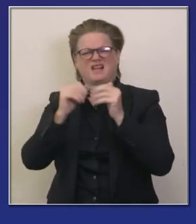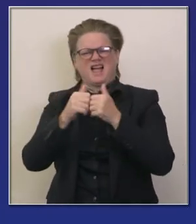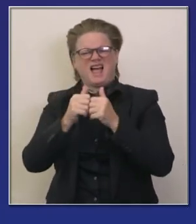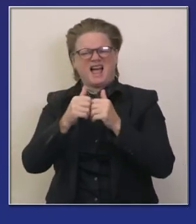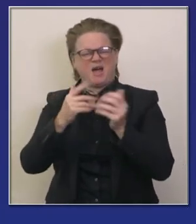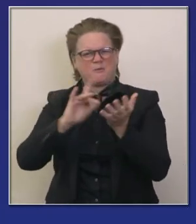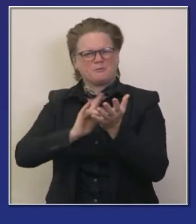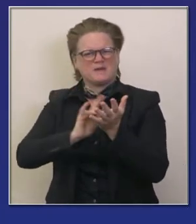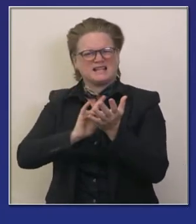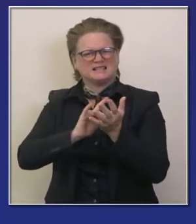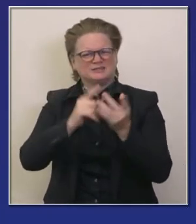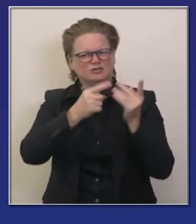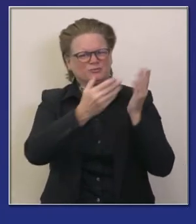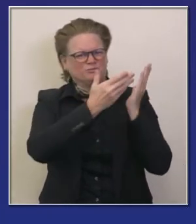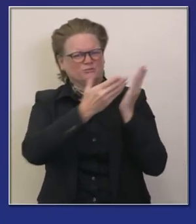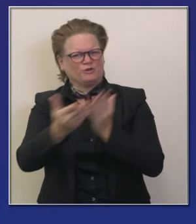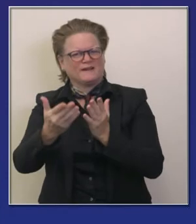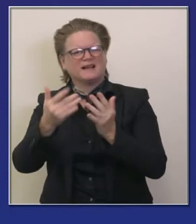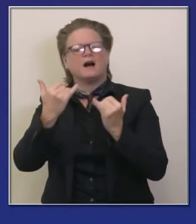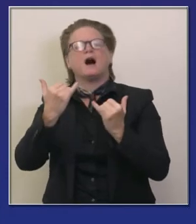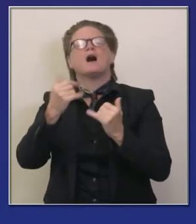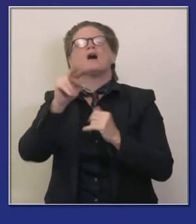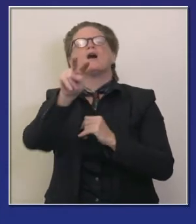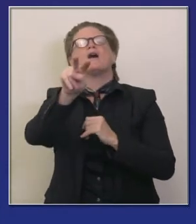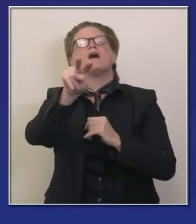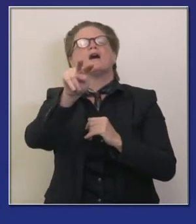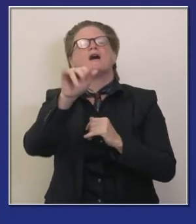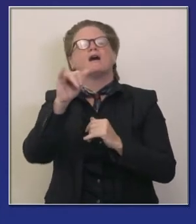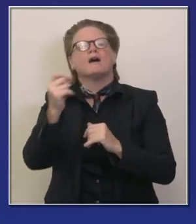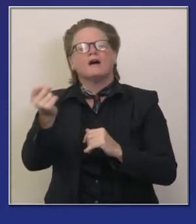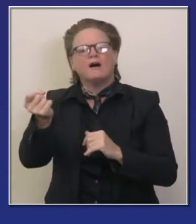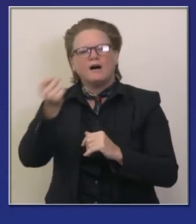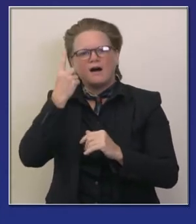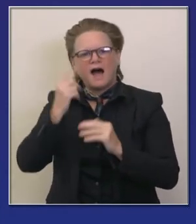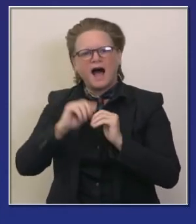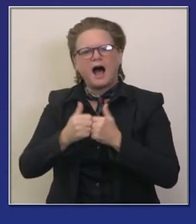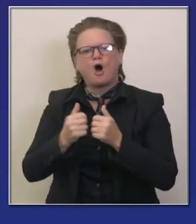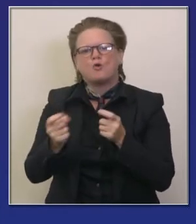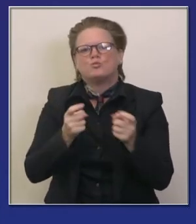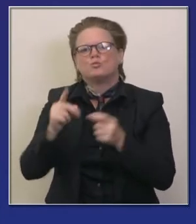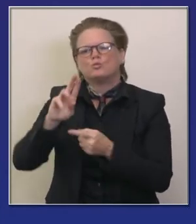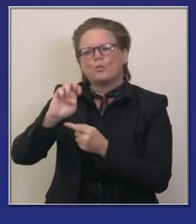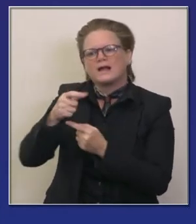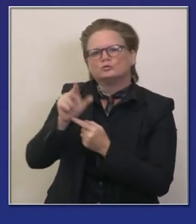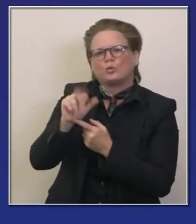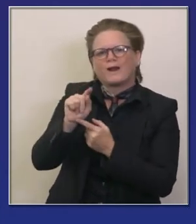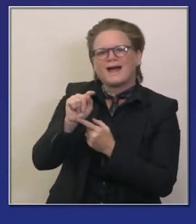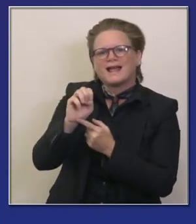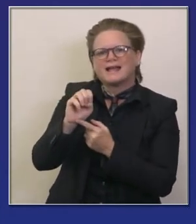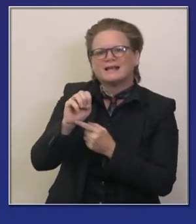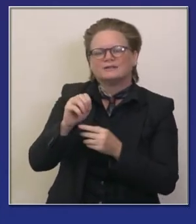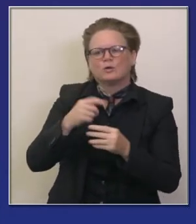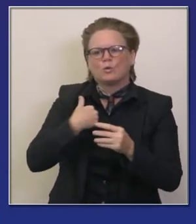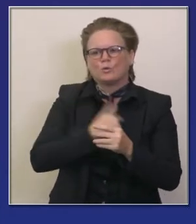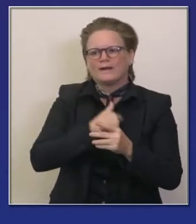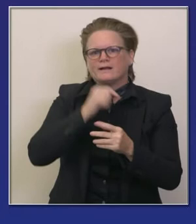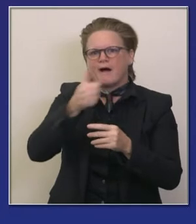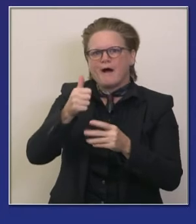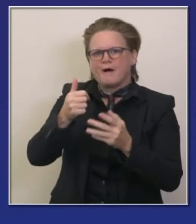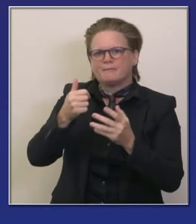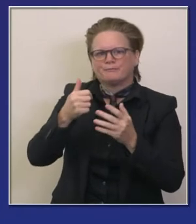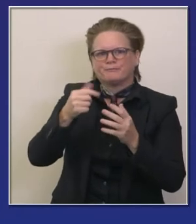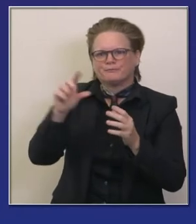eso pero si son son son distinciones importantes para el estado para cómo lidiar con estas vacunas como manejarlas